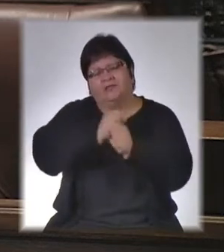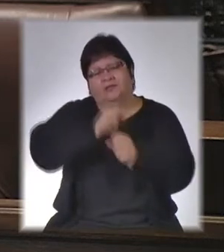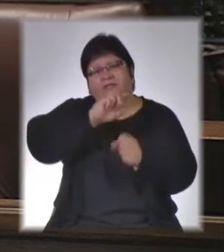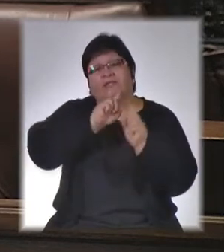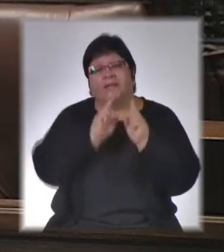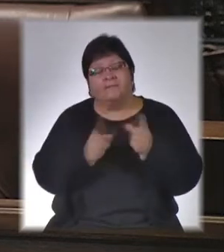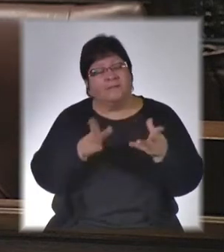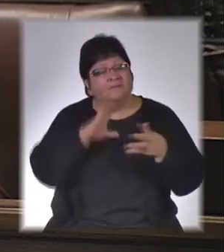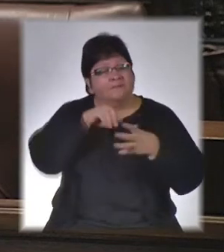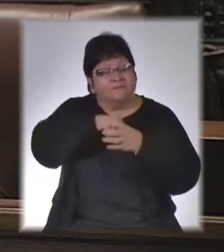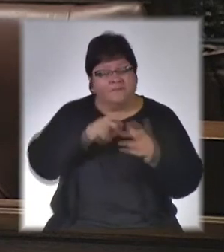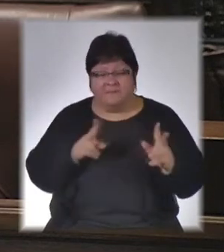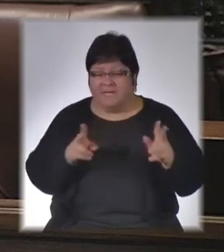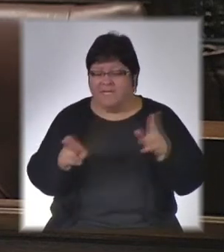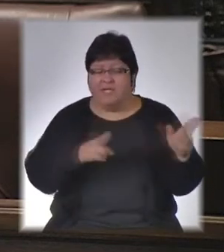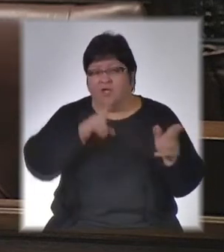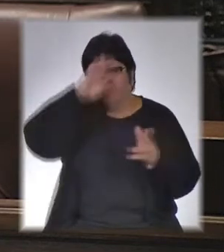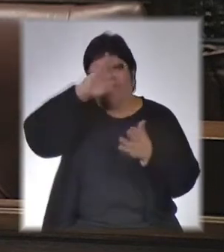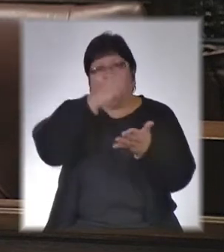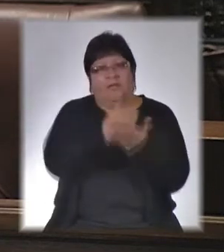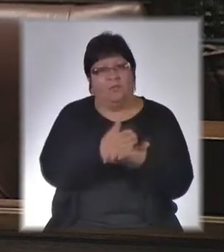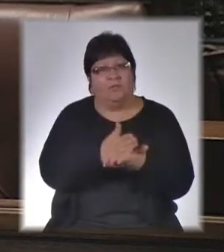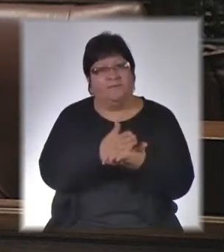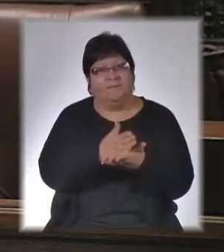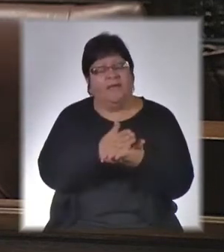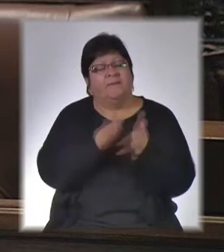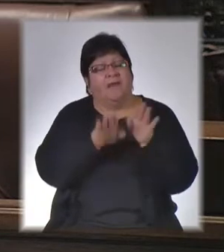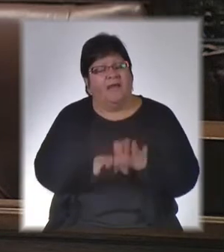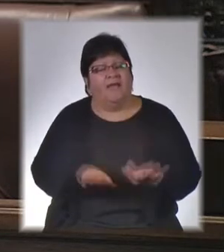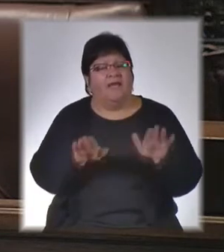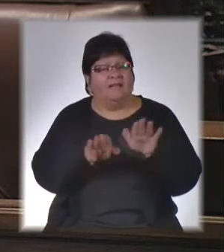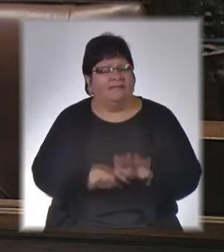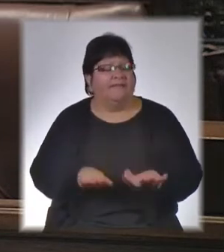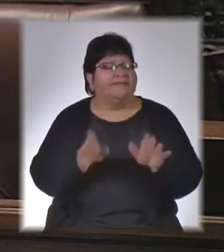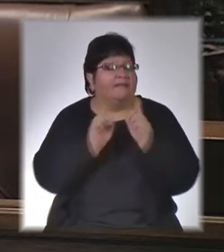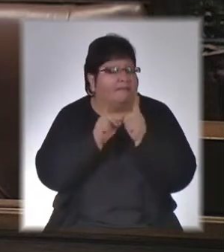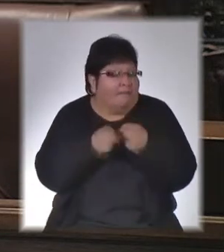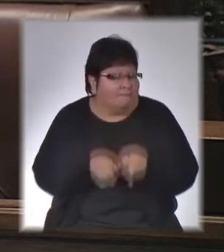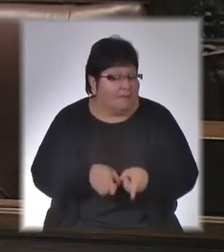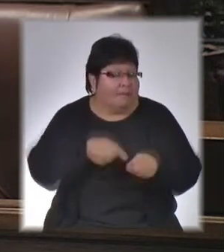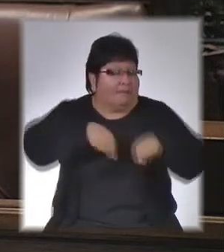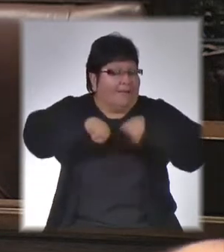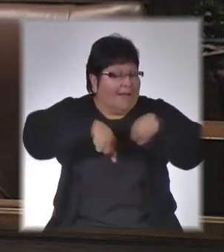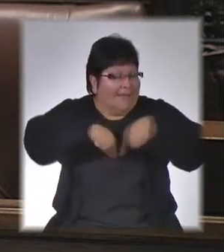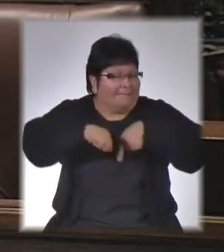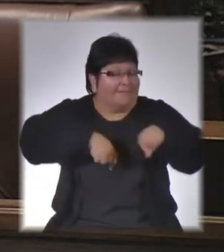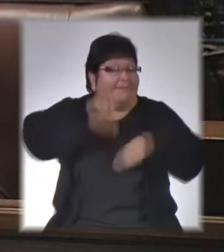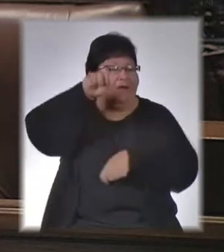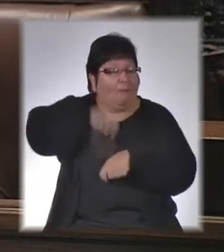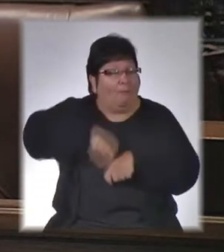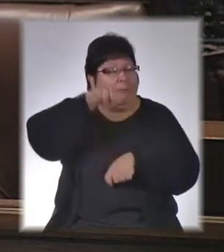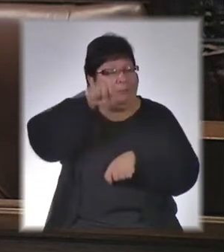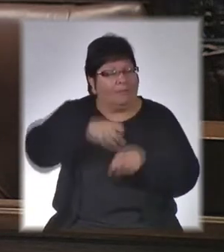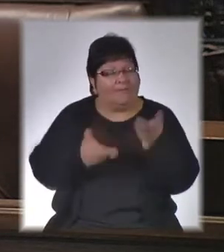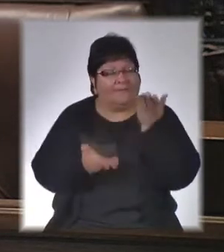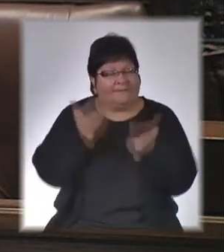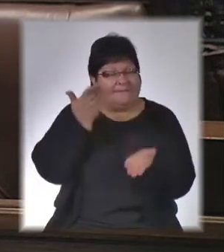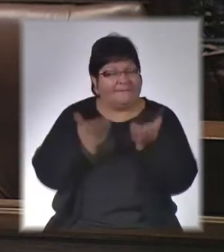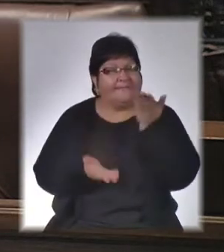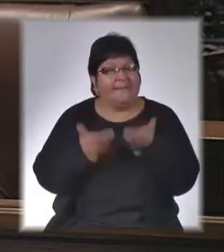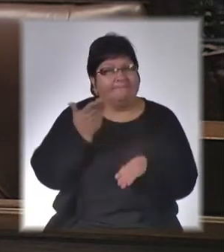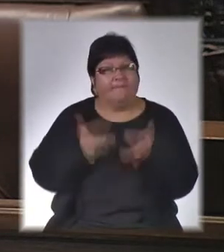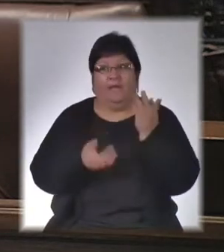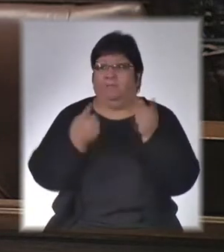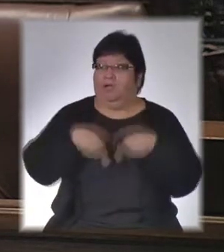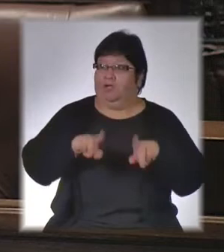interpuesto infinidad de recursos para enlentecer los trámites de la justicia. Pero, una vez que ésta logra expedirse sancionando como